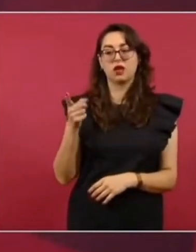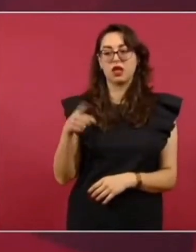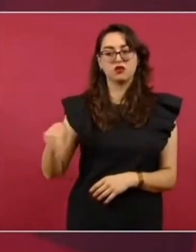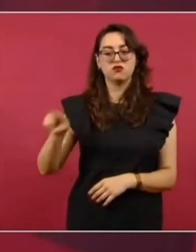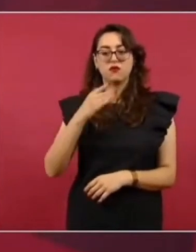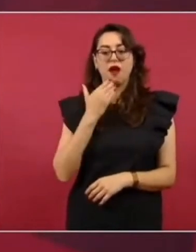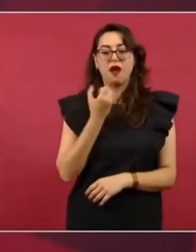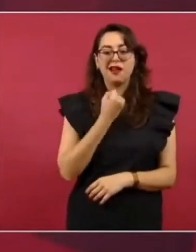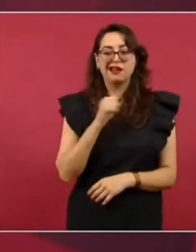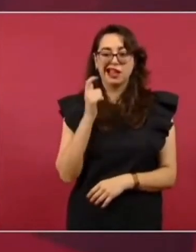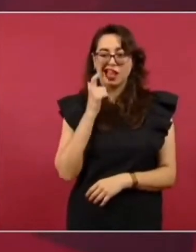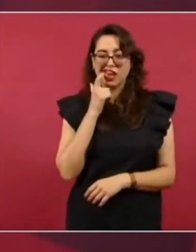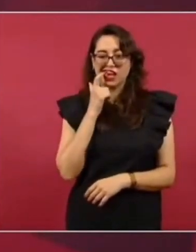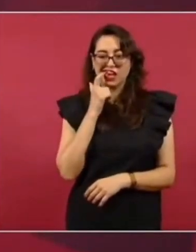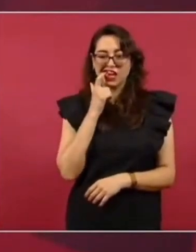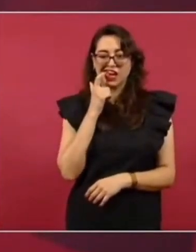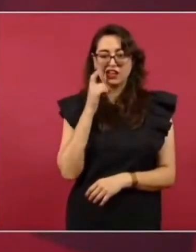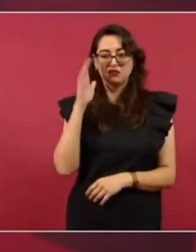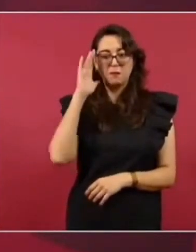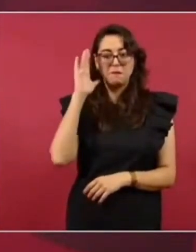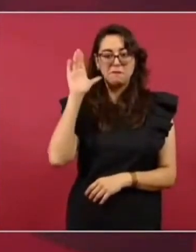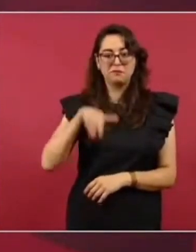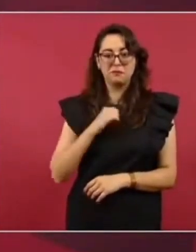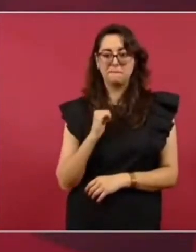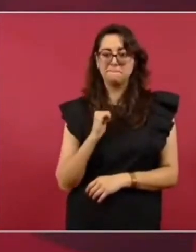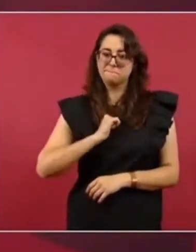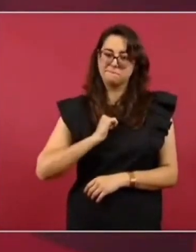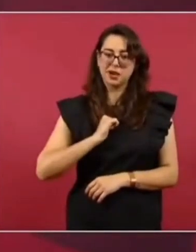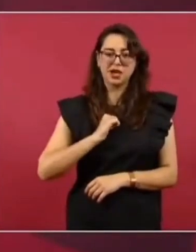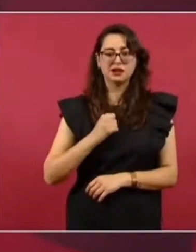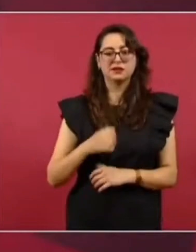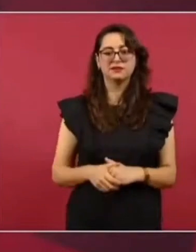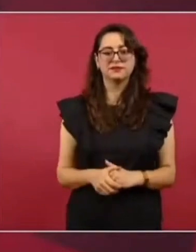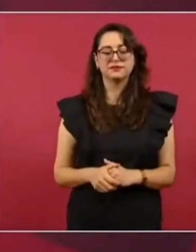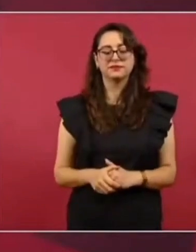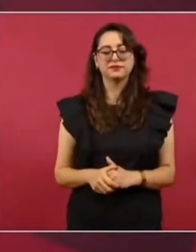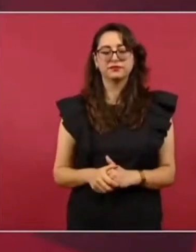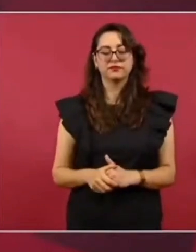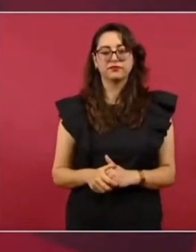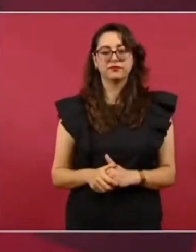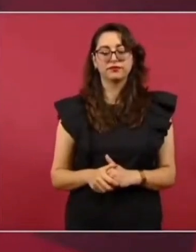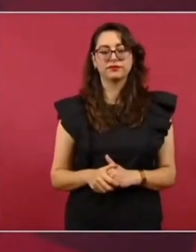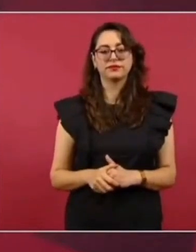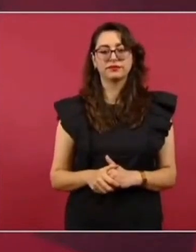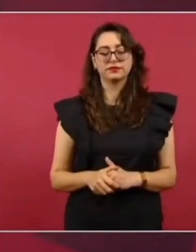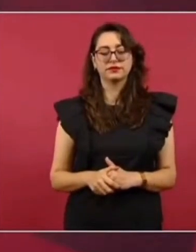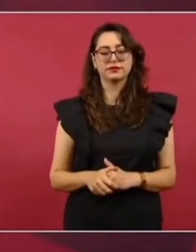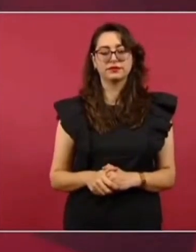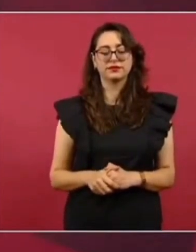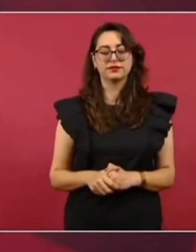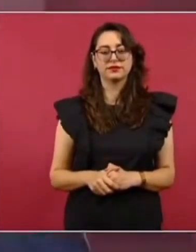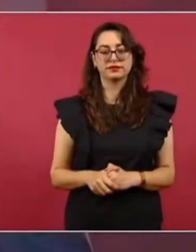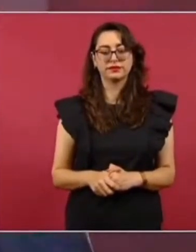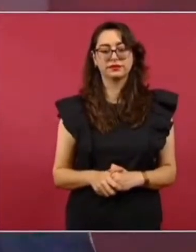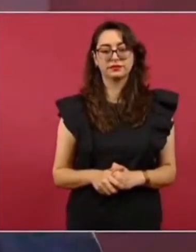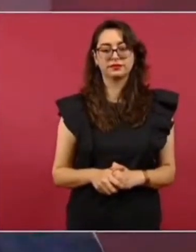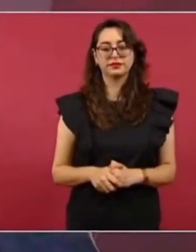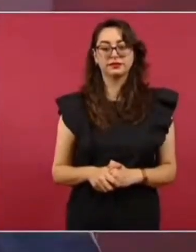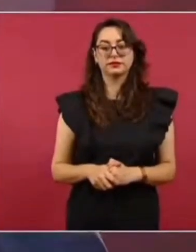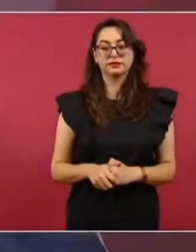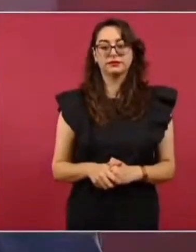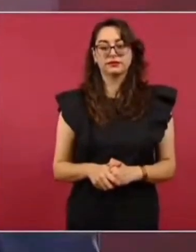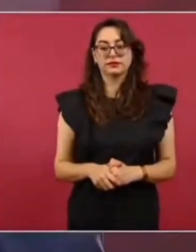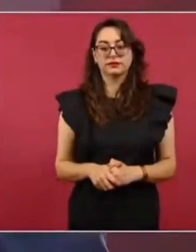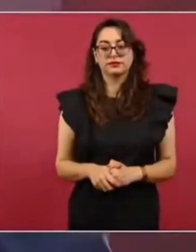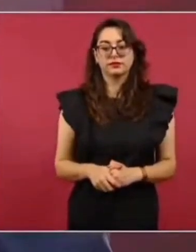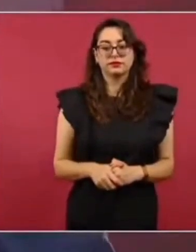y esto este es para también aclarar de